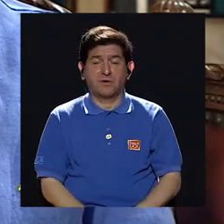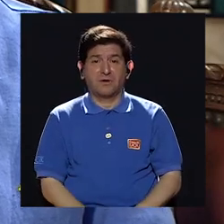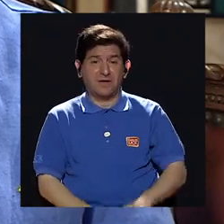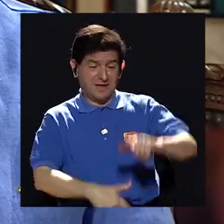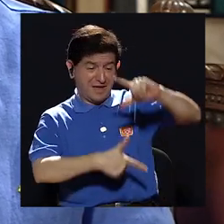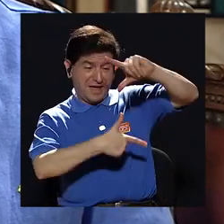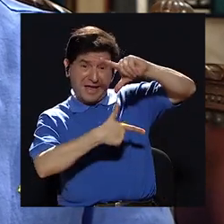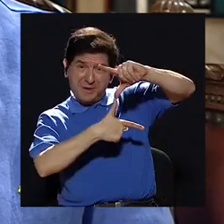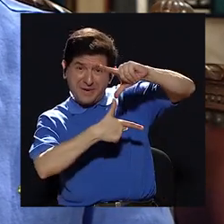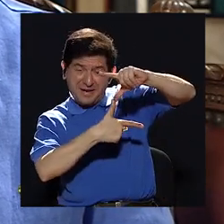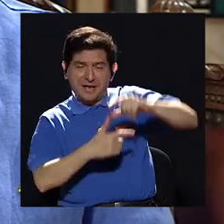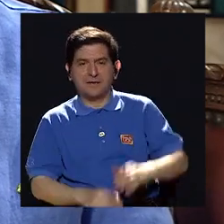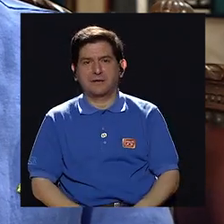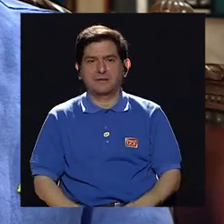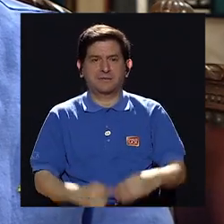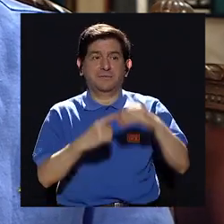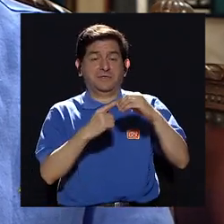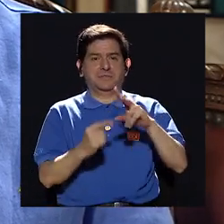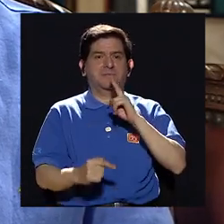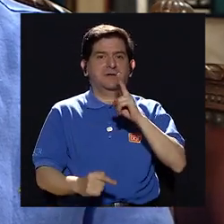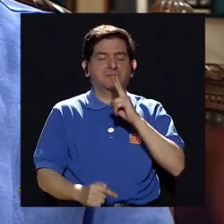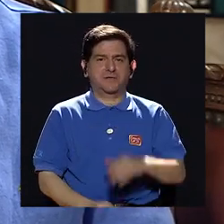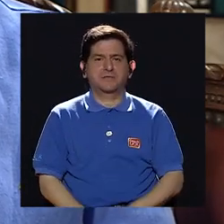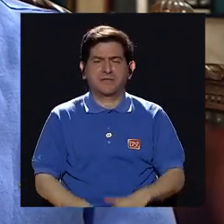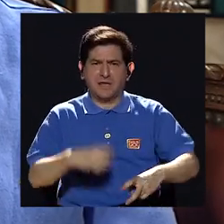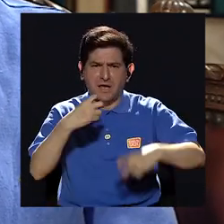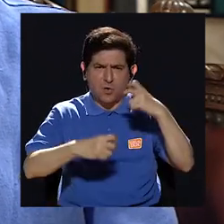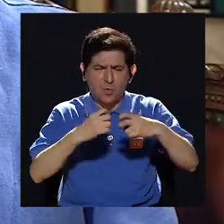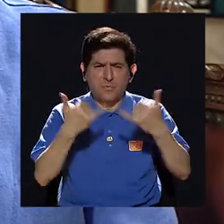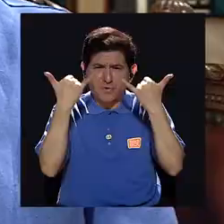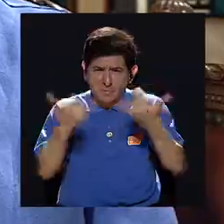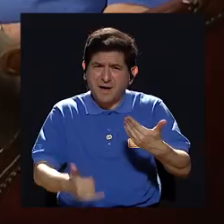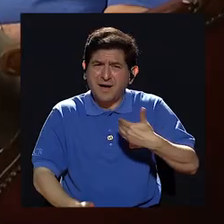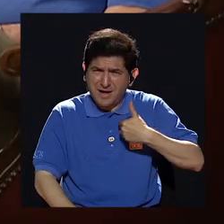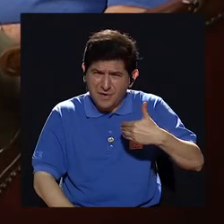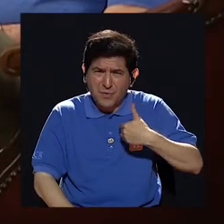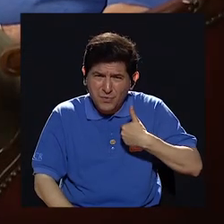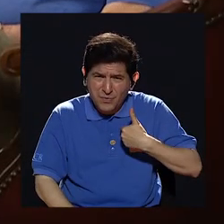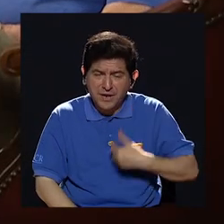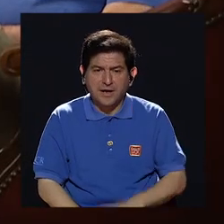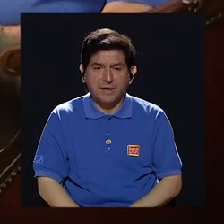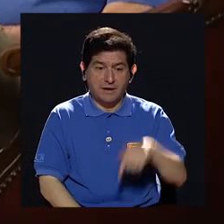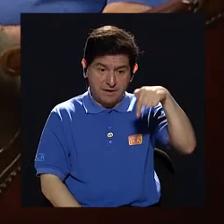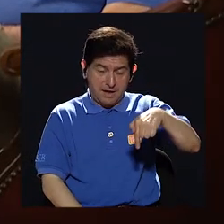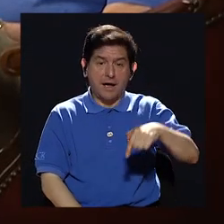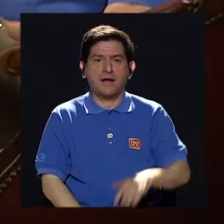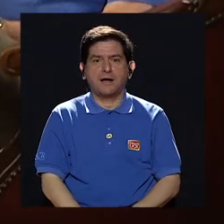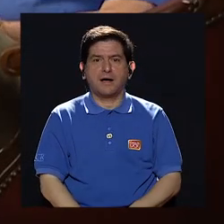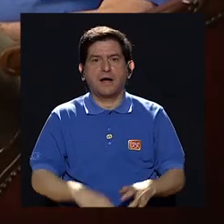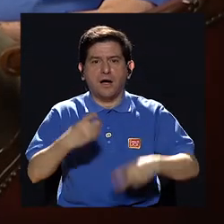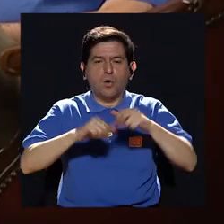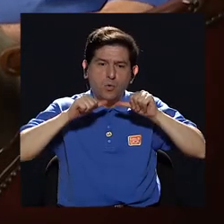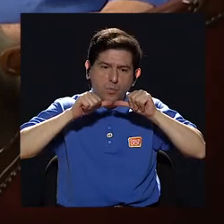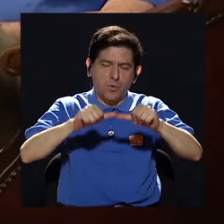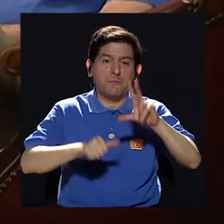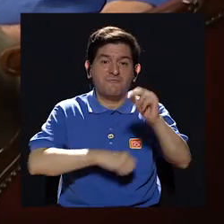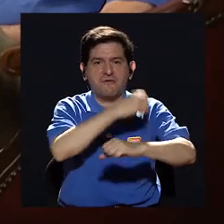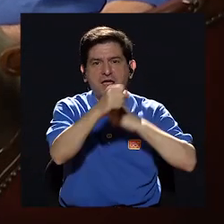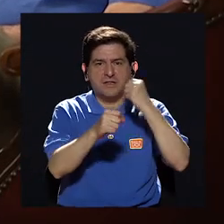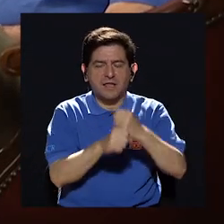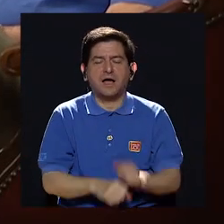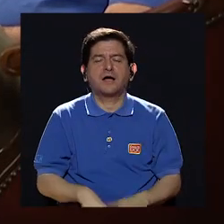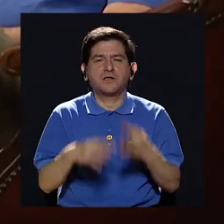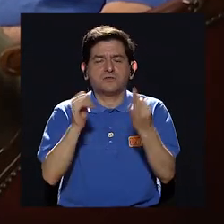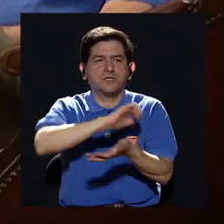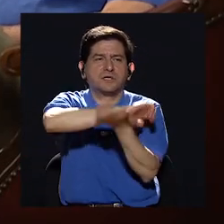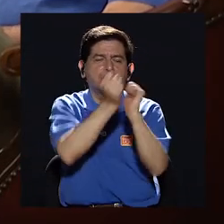Central eso es más cierto que en cualquier otro lugar. Tenemos un problema encima en este momento. Bueno, aquí ha sido endémico porque tenemos 20 años de